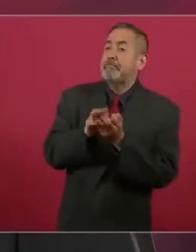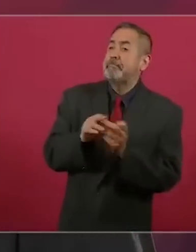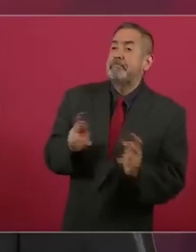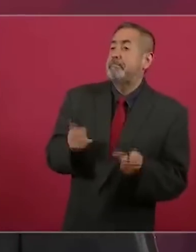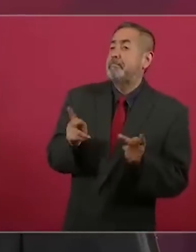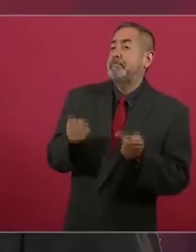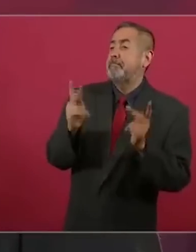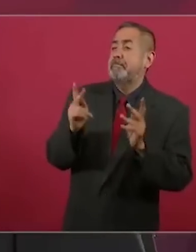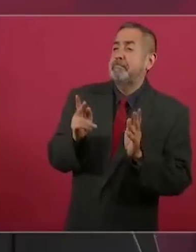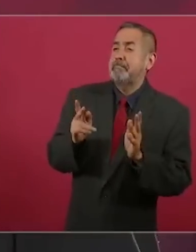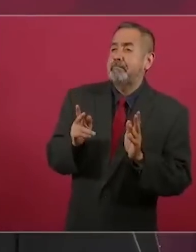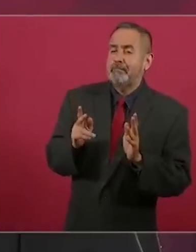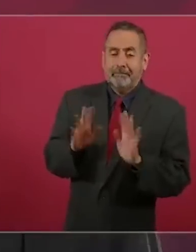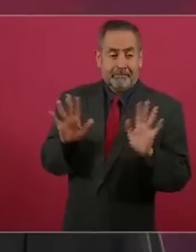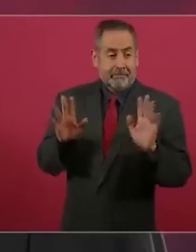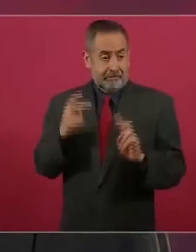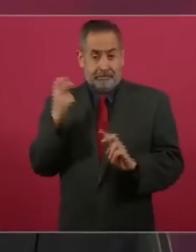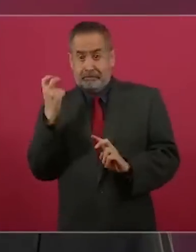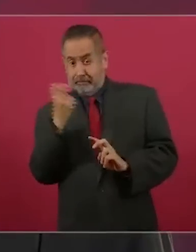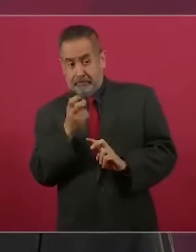y ya.